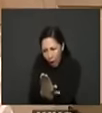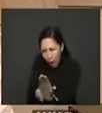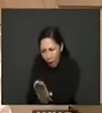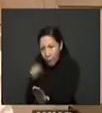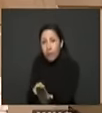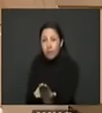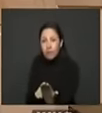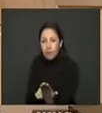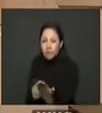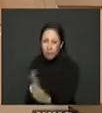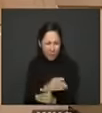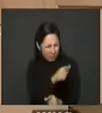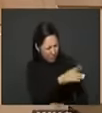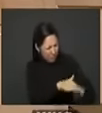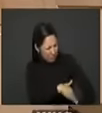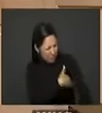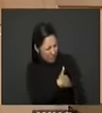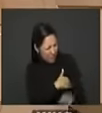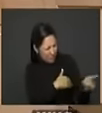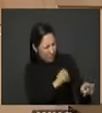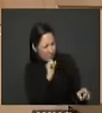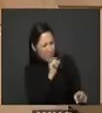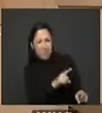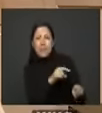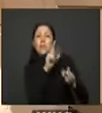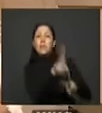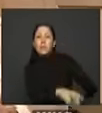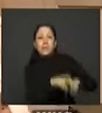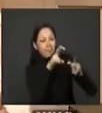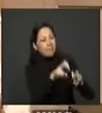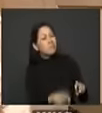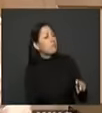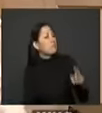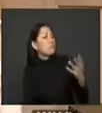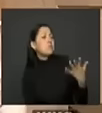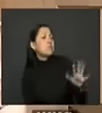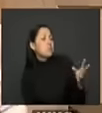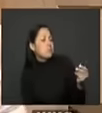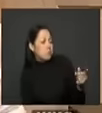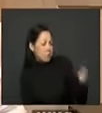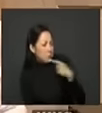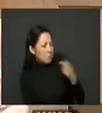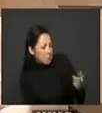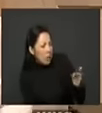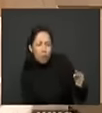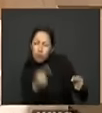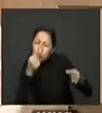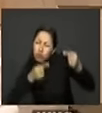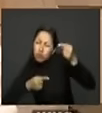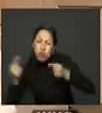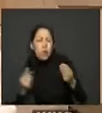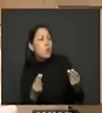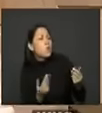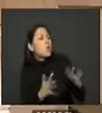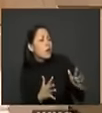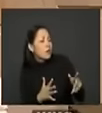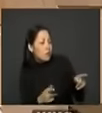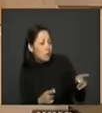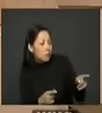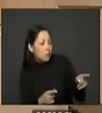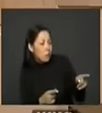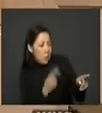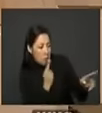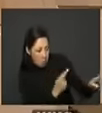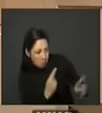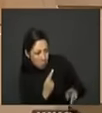preguntamos aquí al señor ministro de agricultura cuéntenos eso más o menos cuánto vale ustedes lo han hecho la cifra oficial que